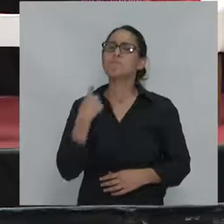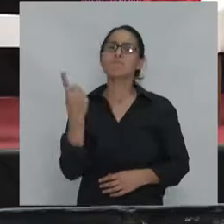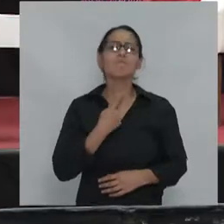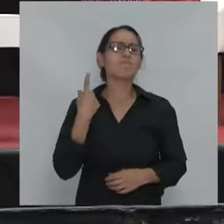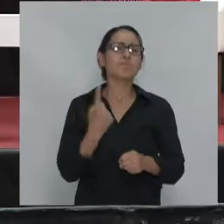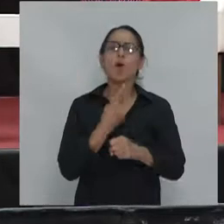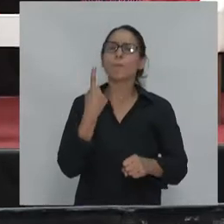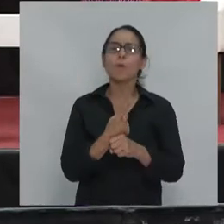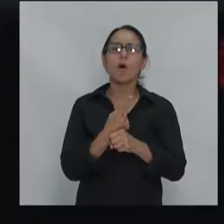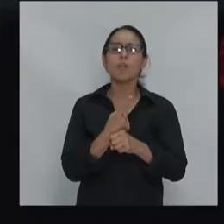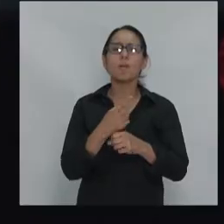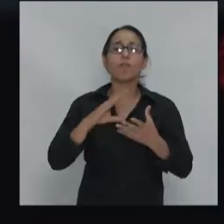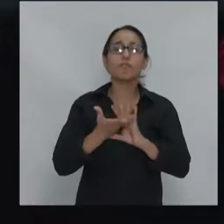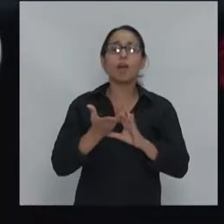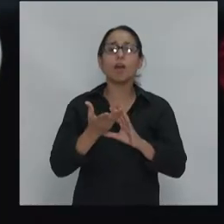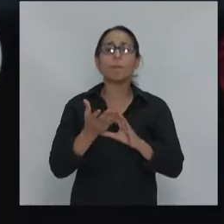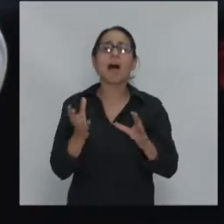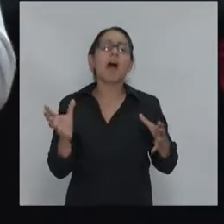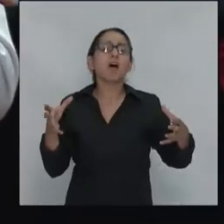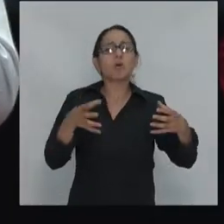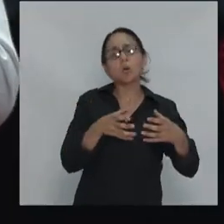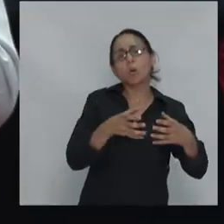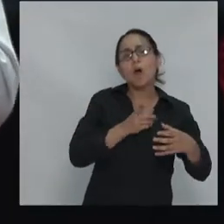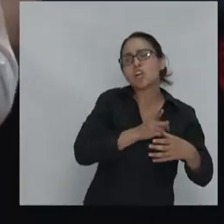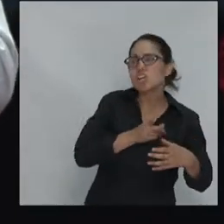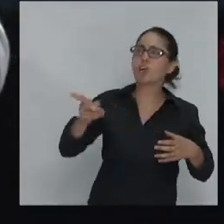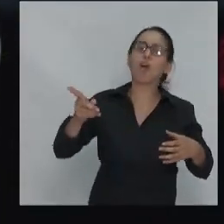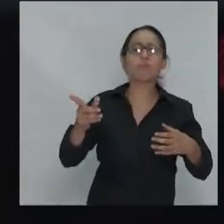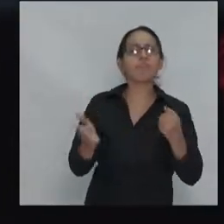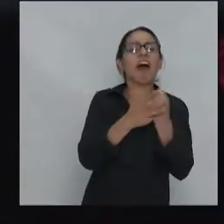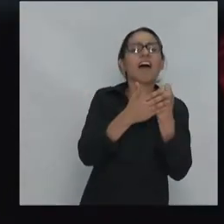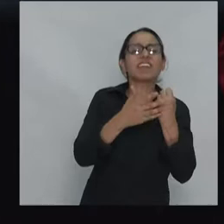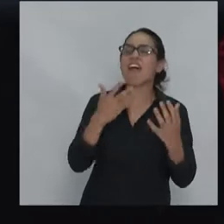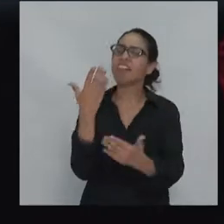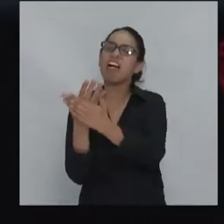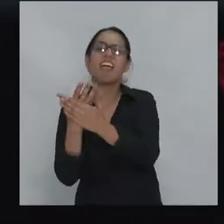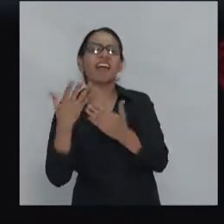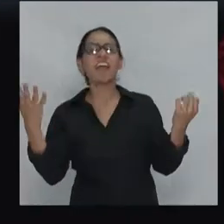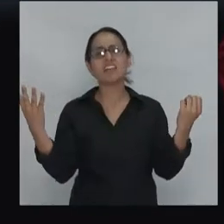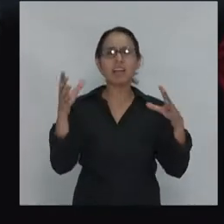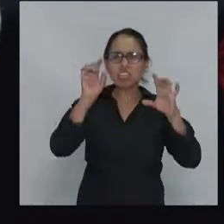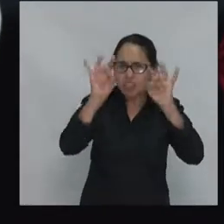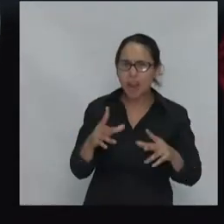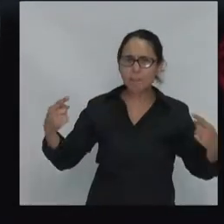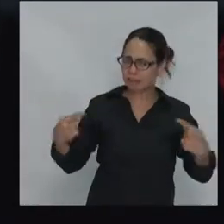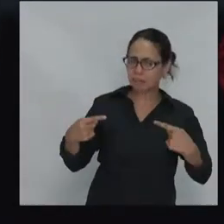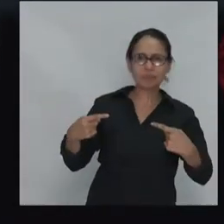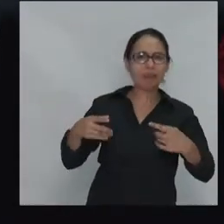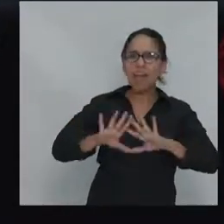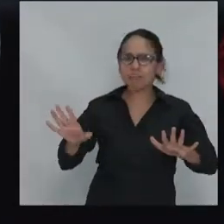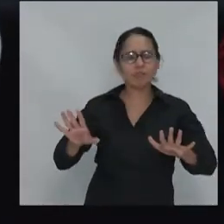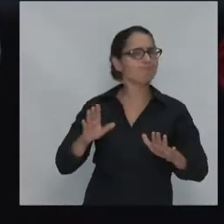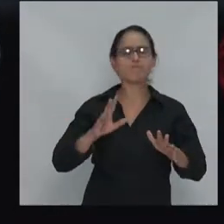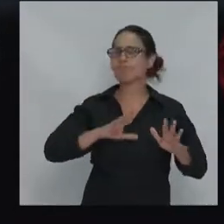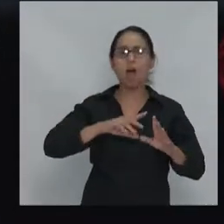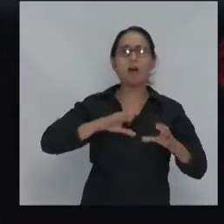en la contraposición vulgar de izquierda derecha tenemos tenemos salir de